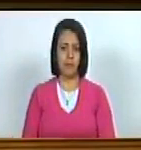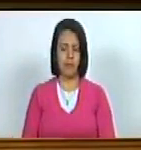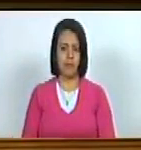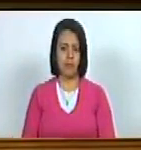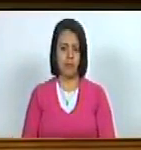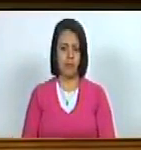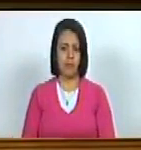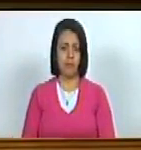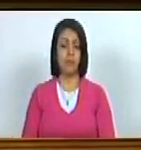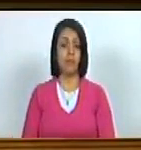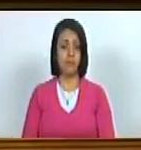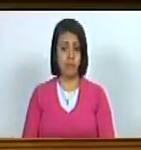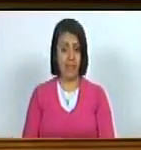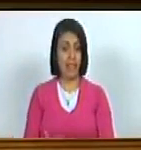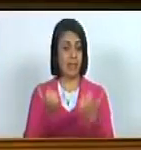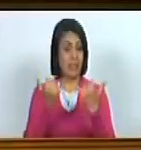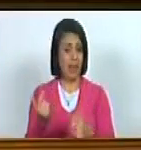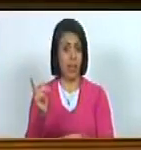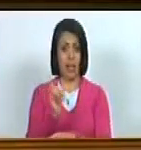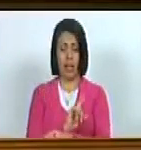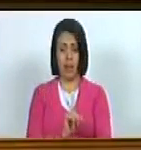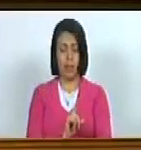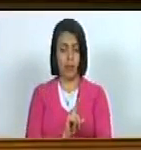que de manera inmediata